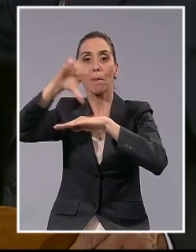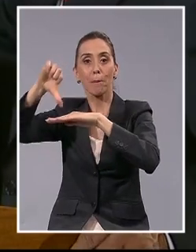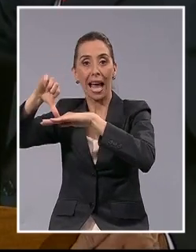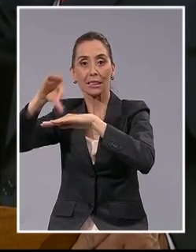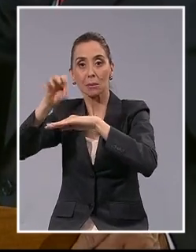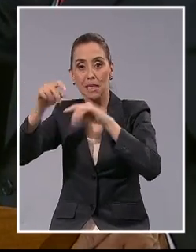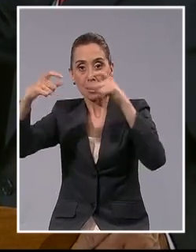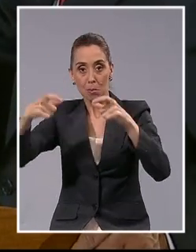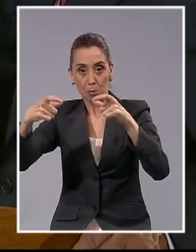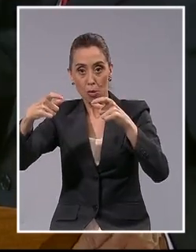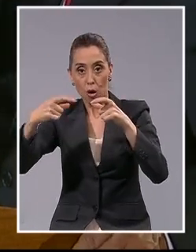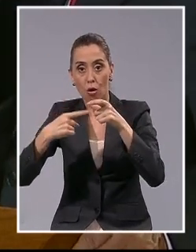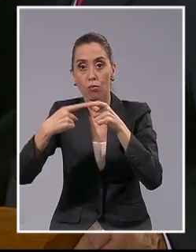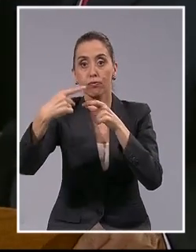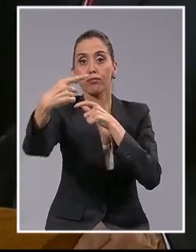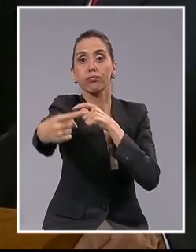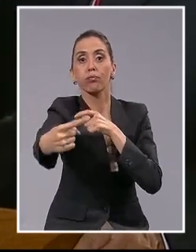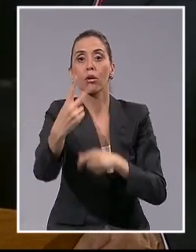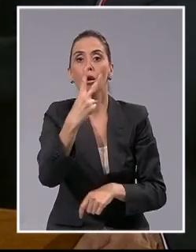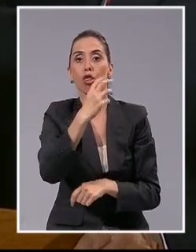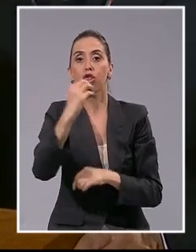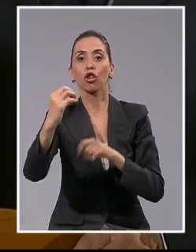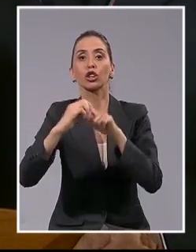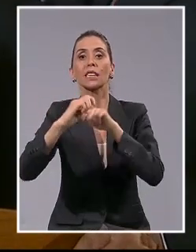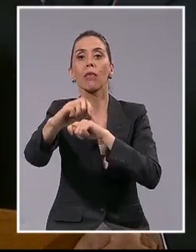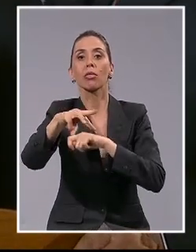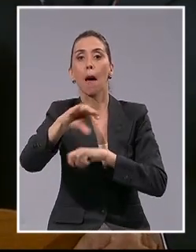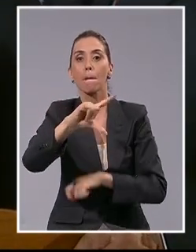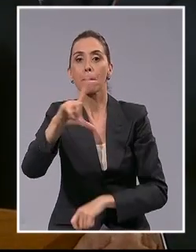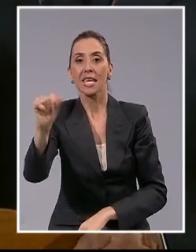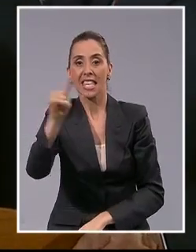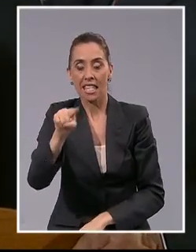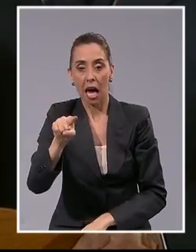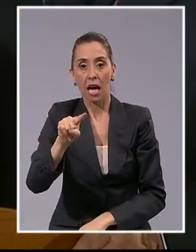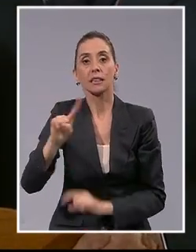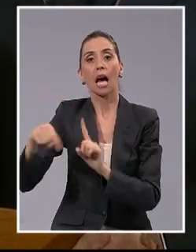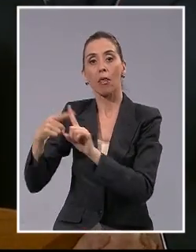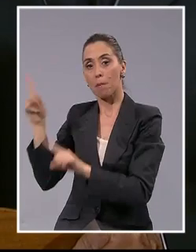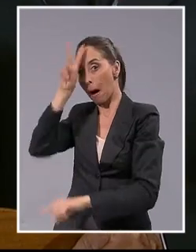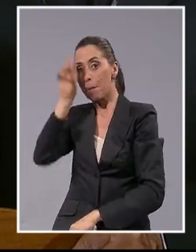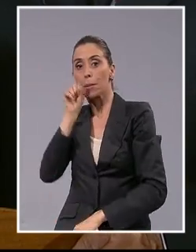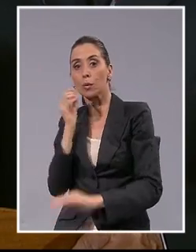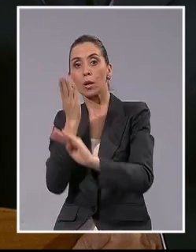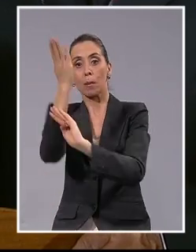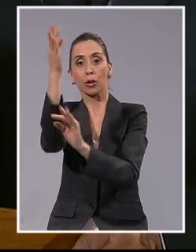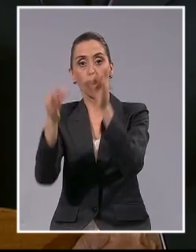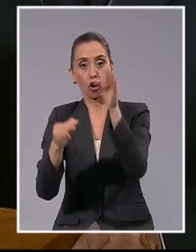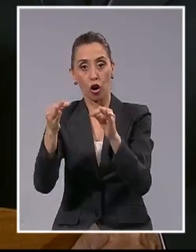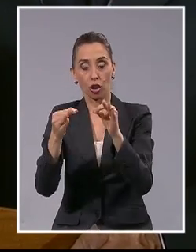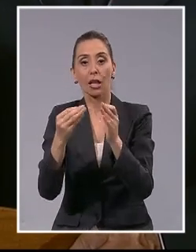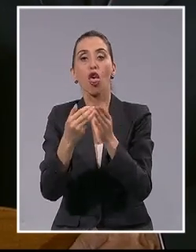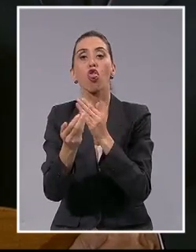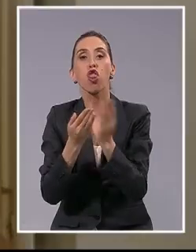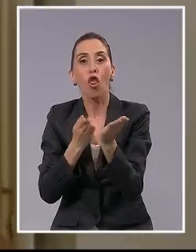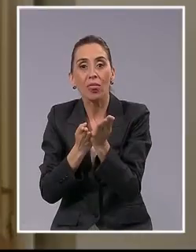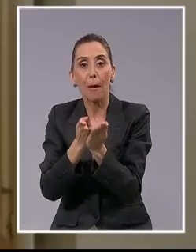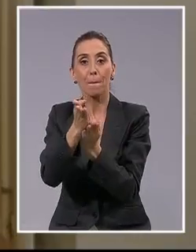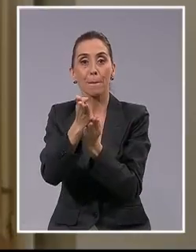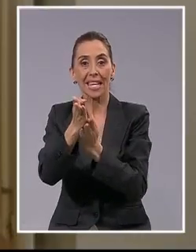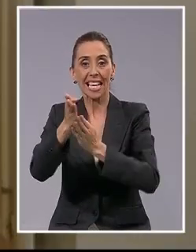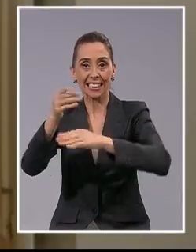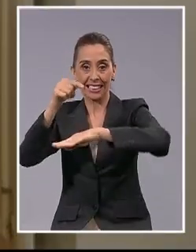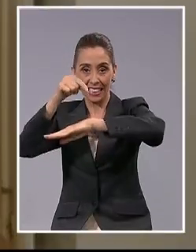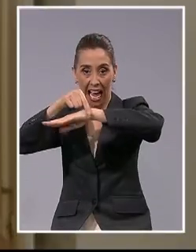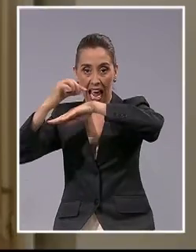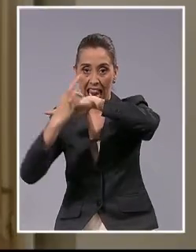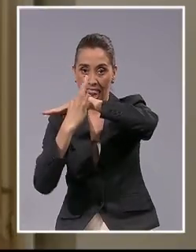hasta las 200 millas. Y adicionalmente solicitaba a la Corte que el punto de partida de esta línea